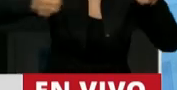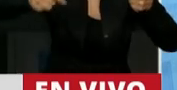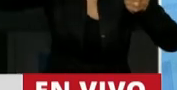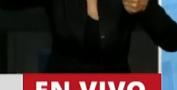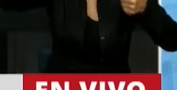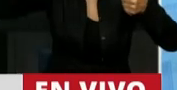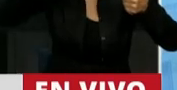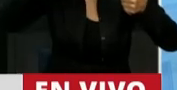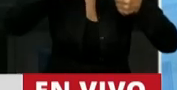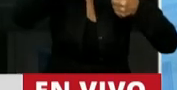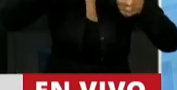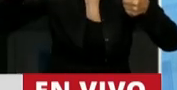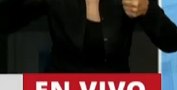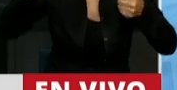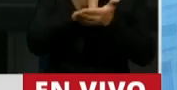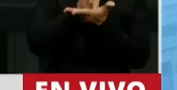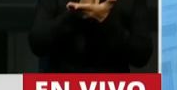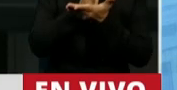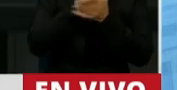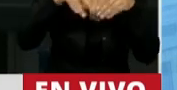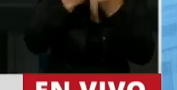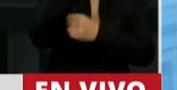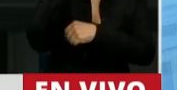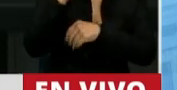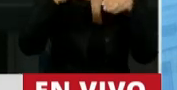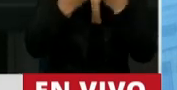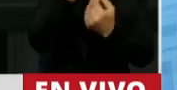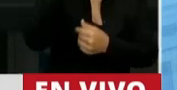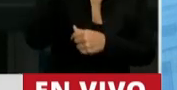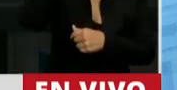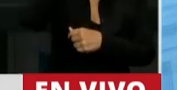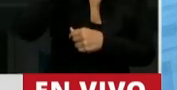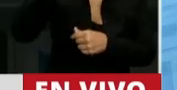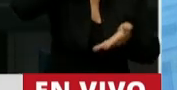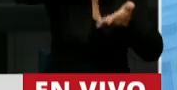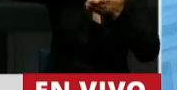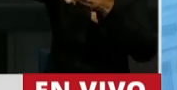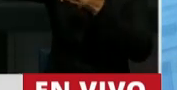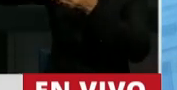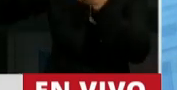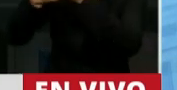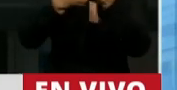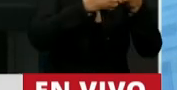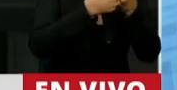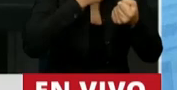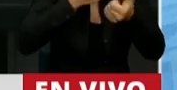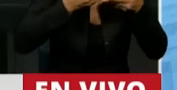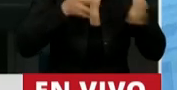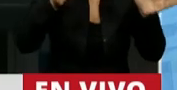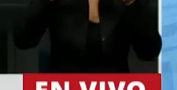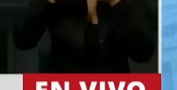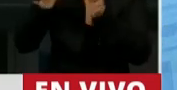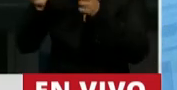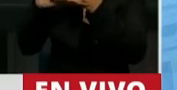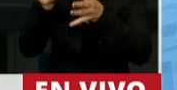y han juntado en 48 horas 3.800 firmas para que se abran los pasos a